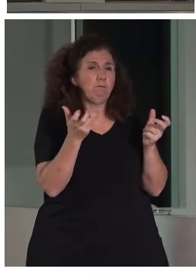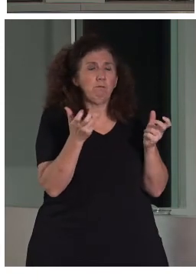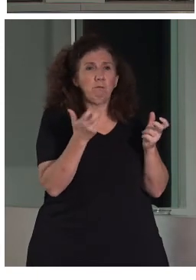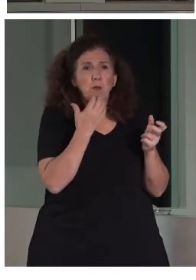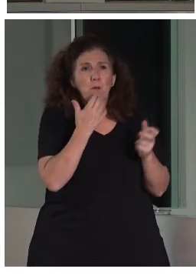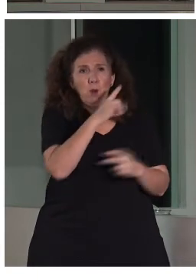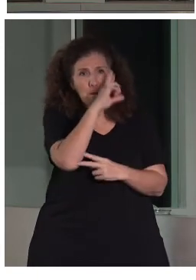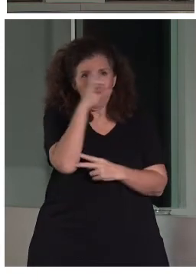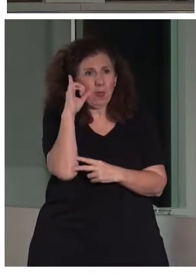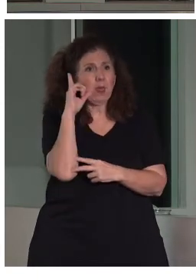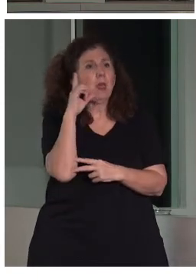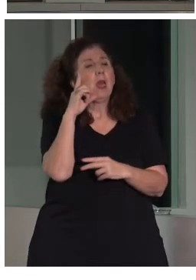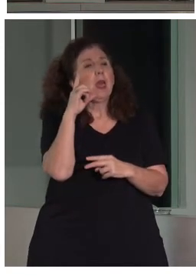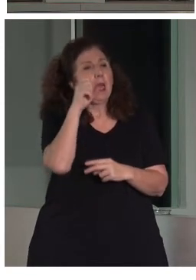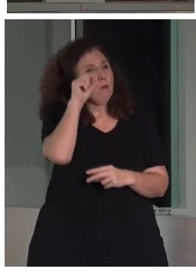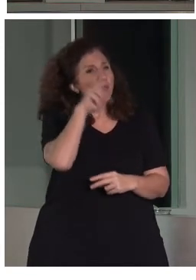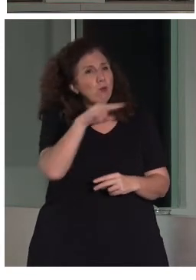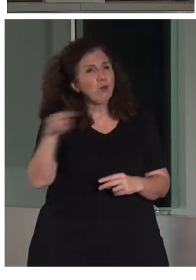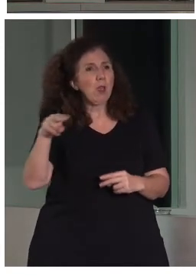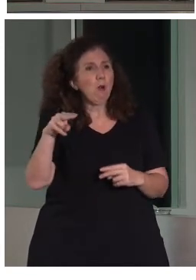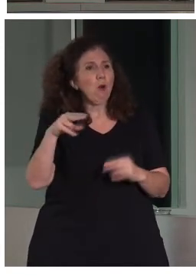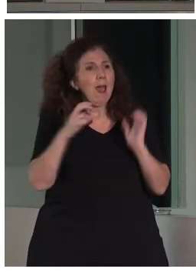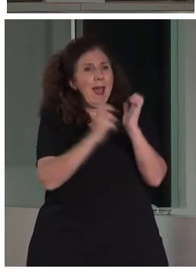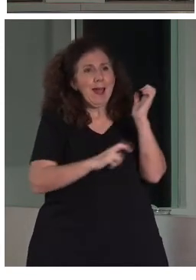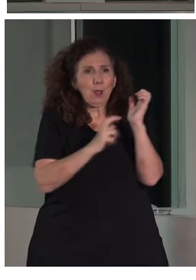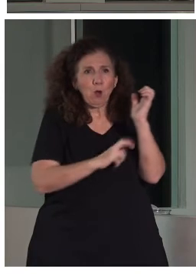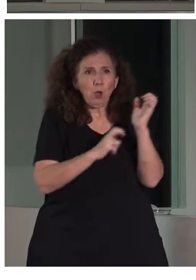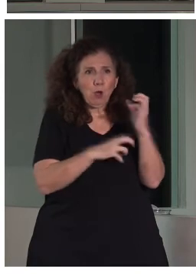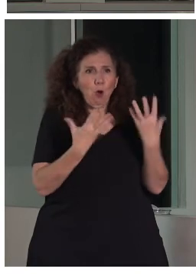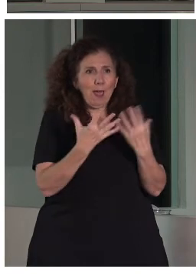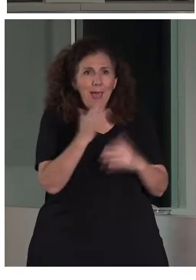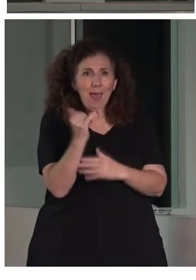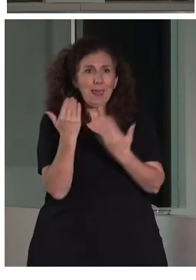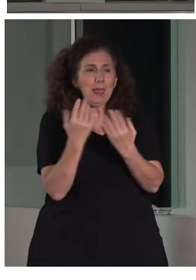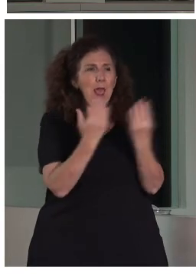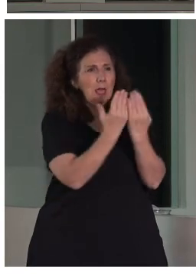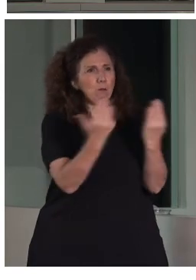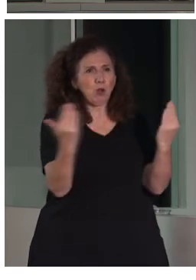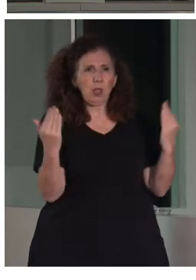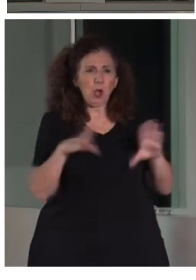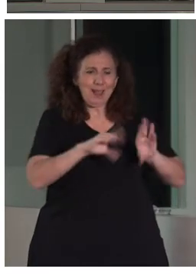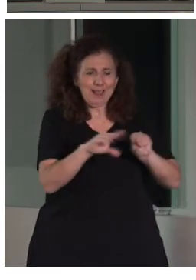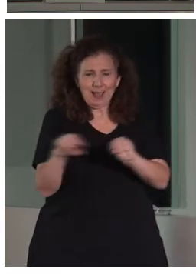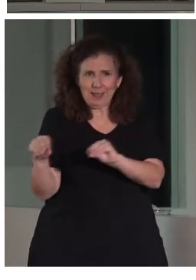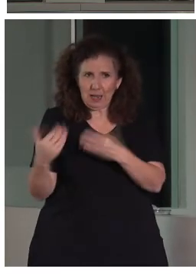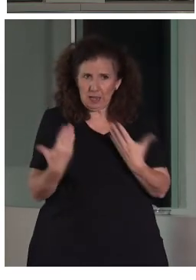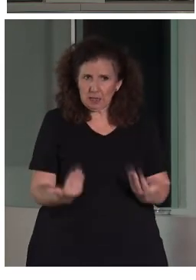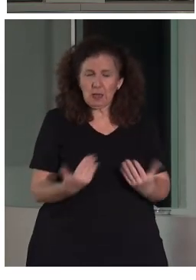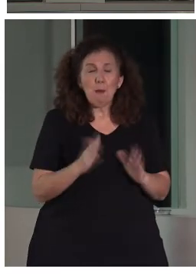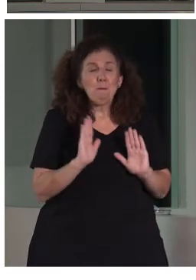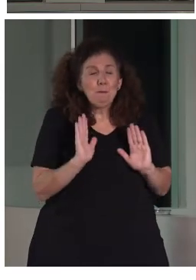en Madrid el Museo Arqueológico, con sus estaciones táctiles. Pero, claro, sigue habiendo